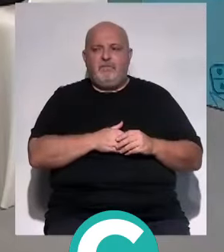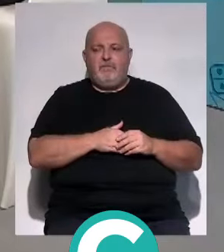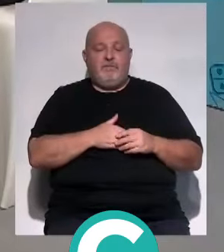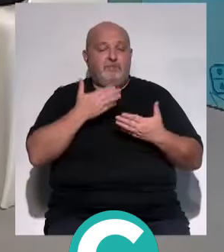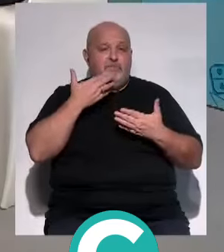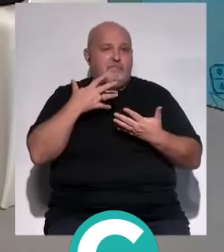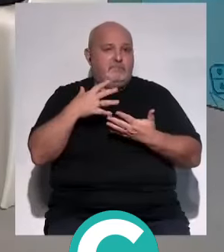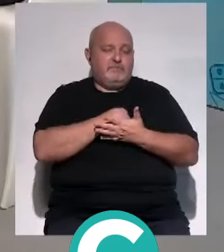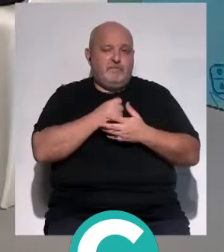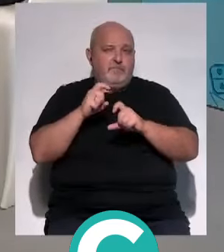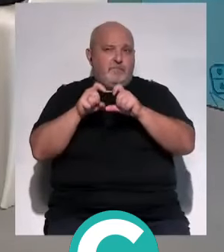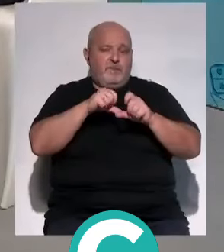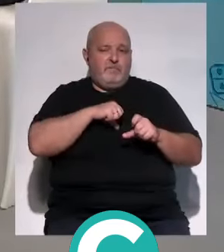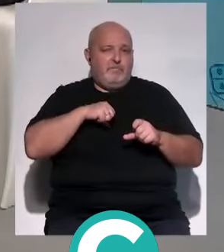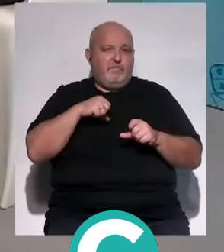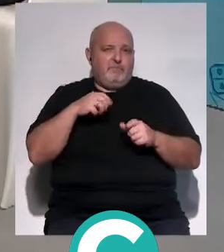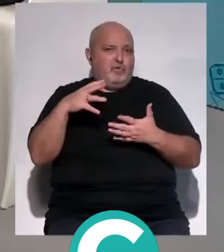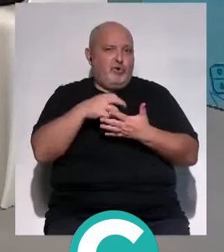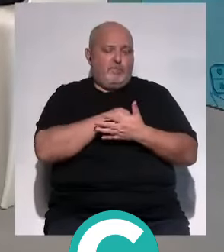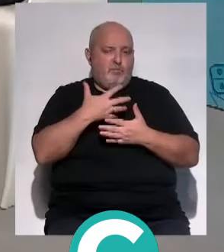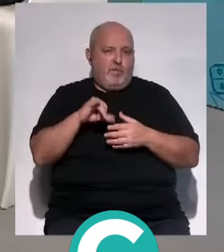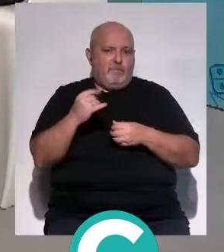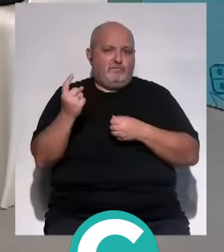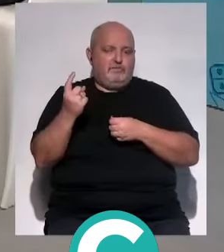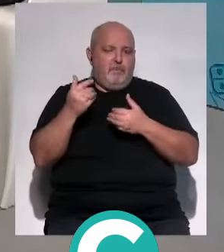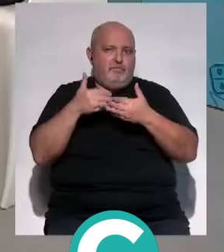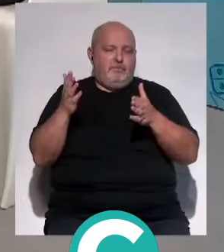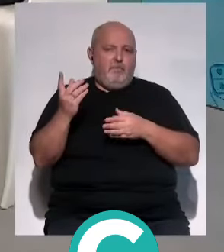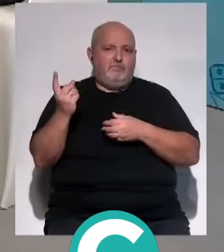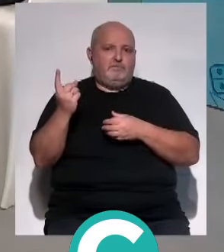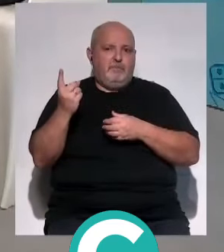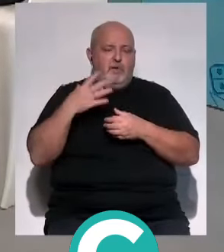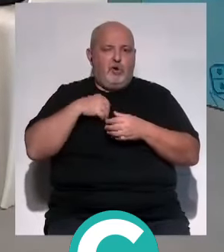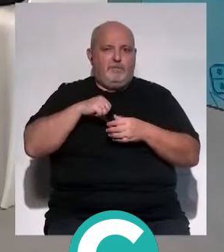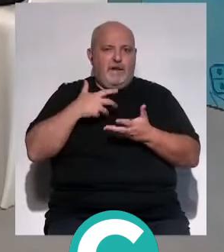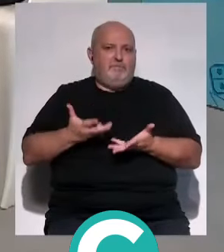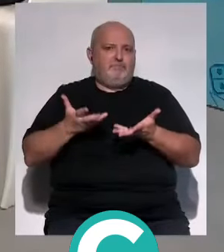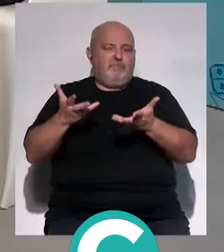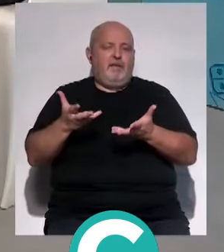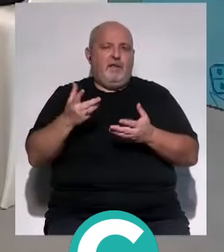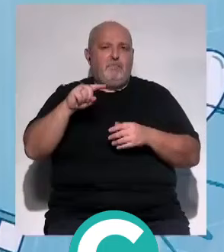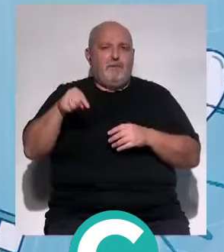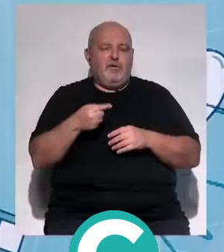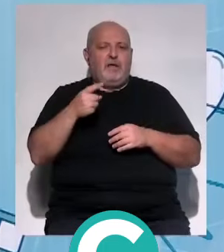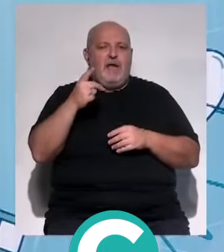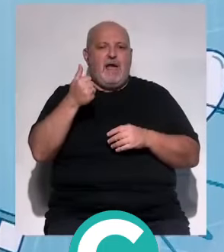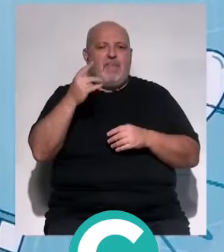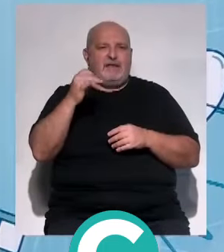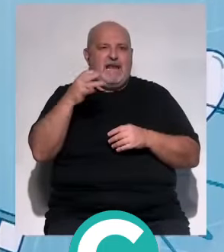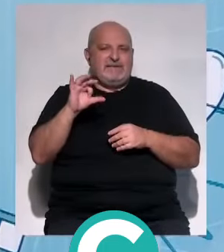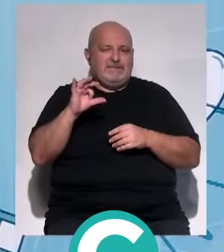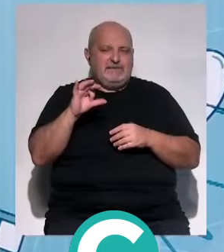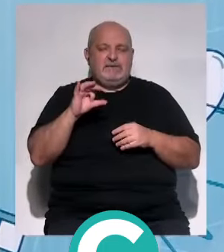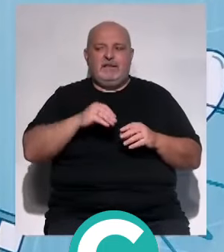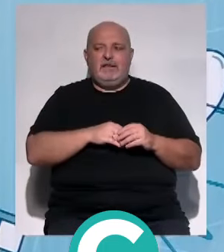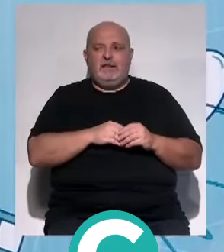Prácticamente todas las compañías médicas están abiertas en nuestro hospital, excepto Adeslas, y como has